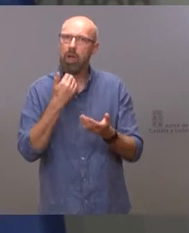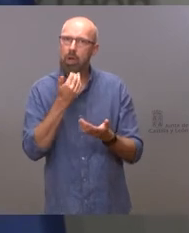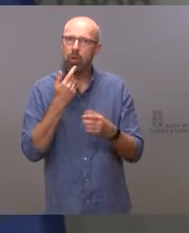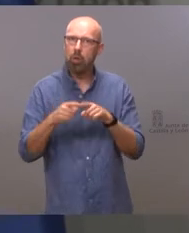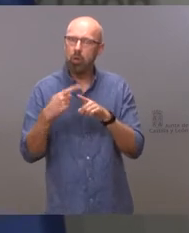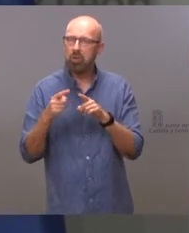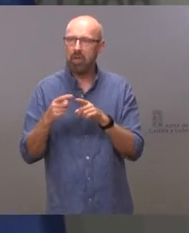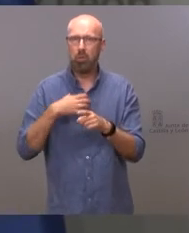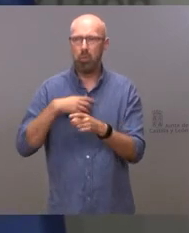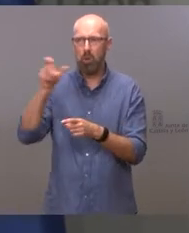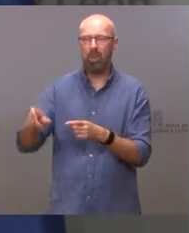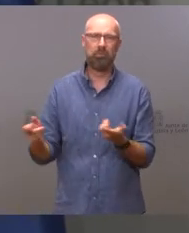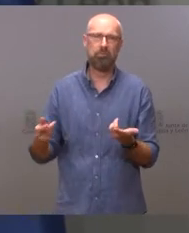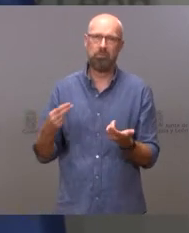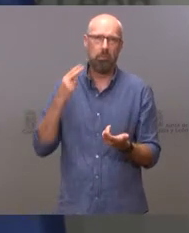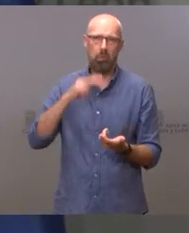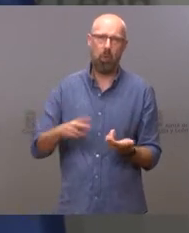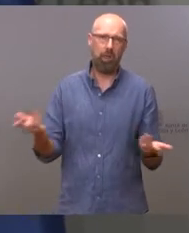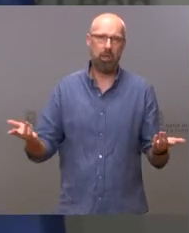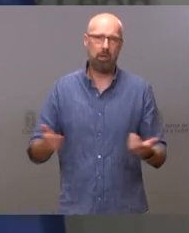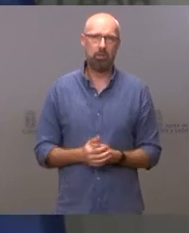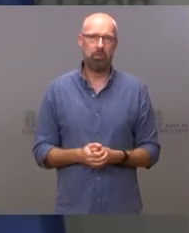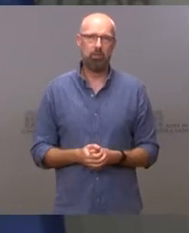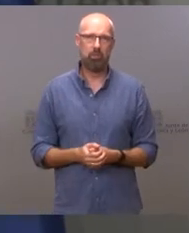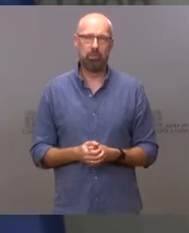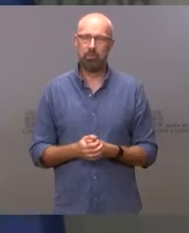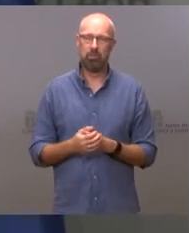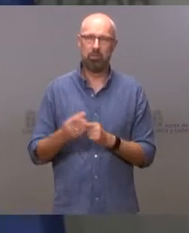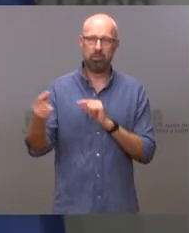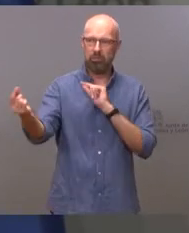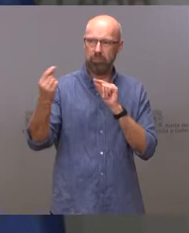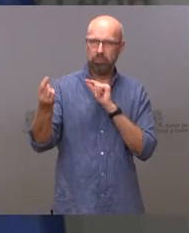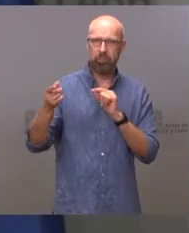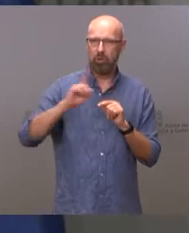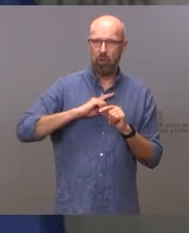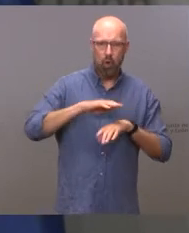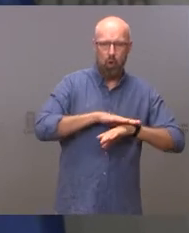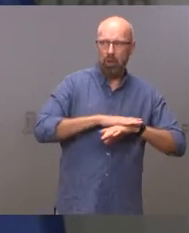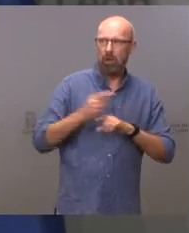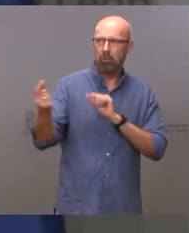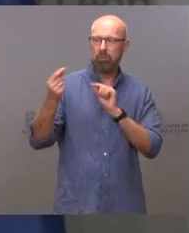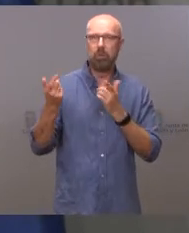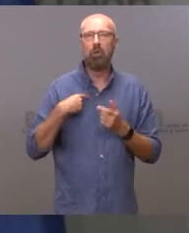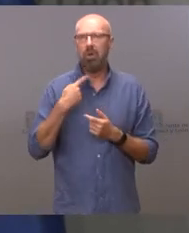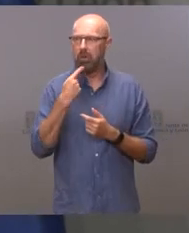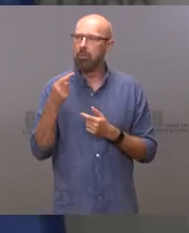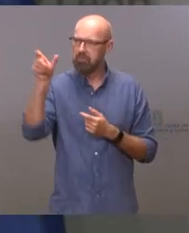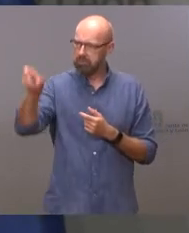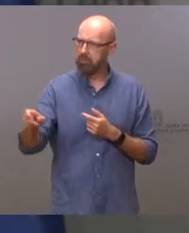en este momento en el gobierno. Yo sigo invitándole al señor Tudanca, a quien privado, en público, donde quiera,